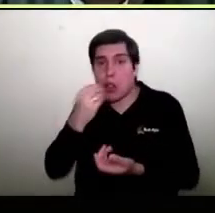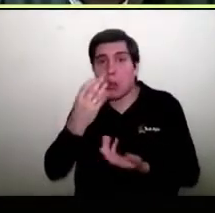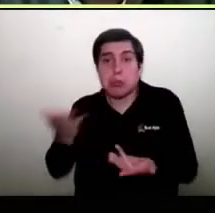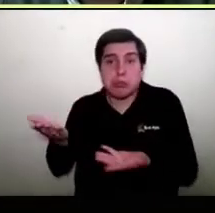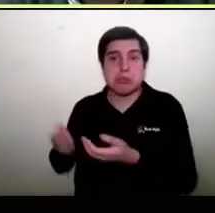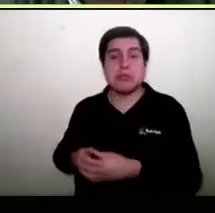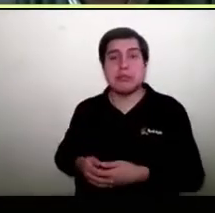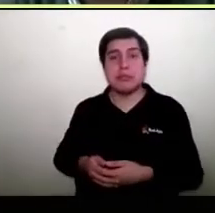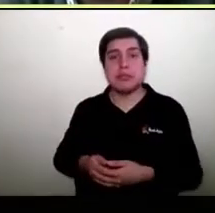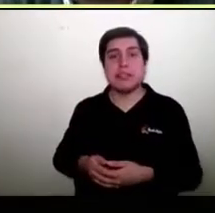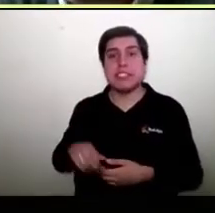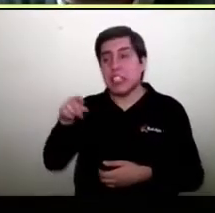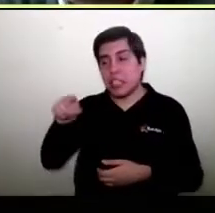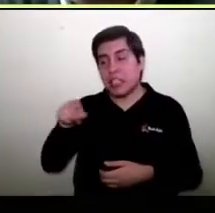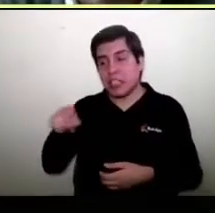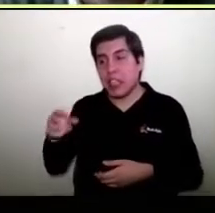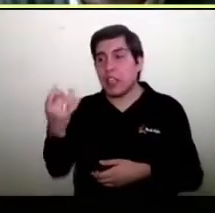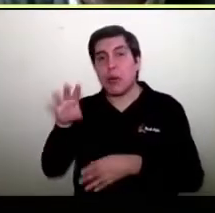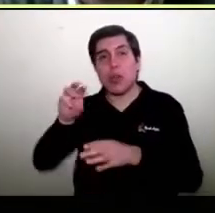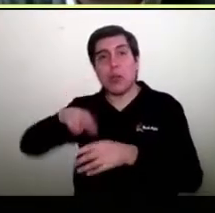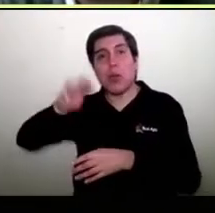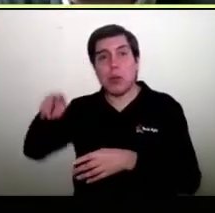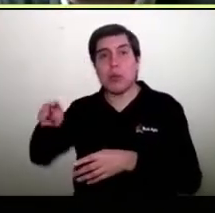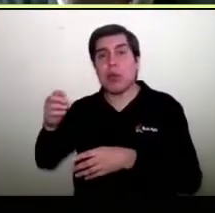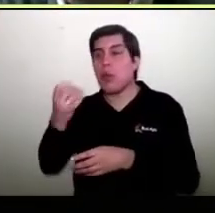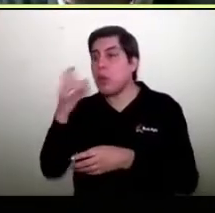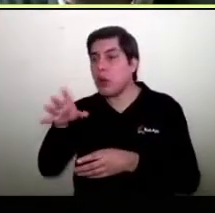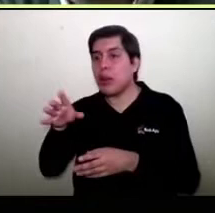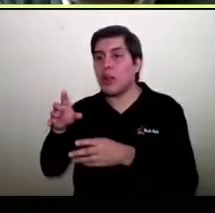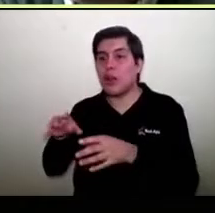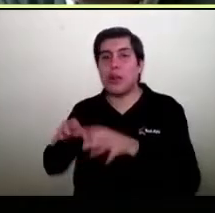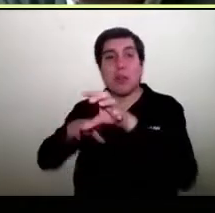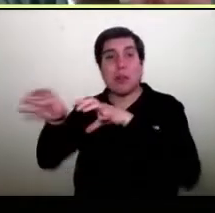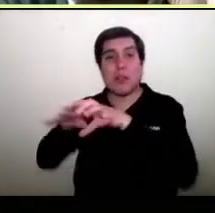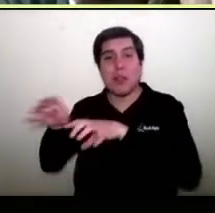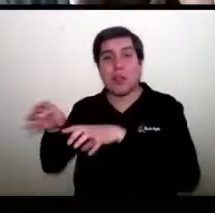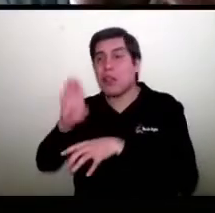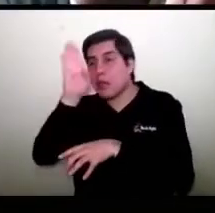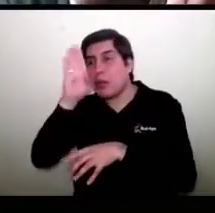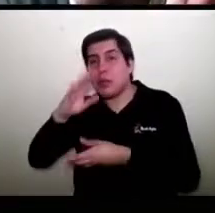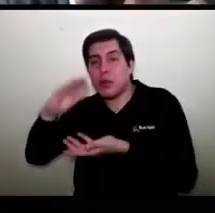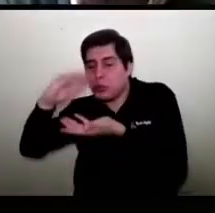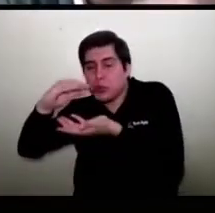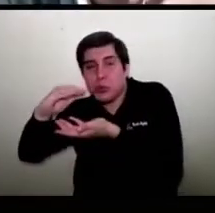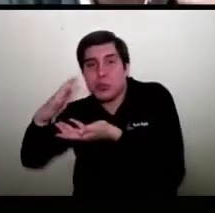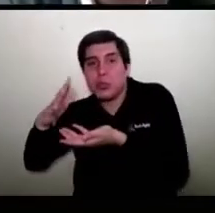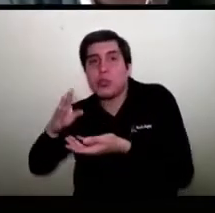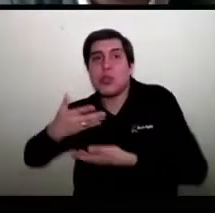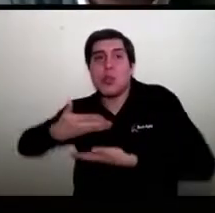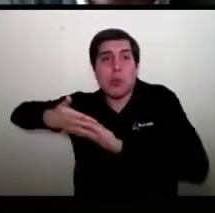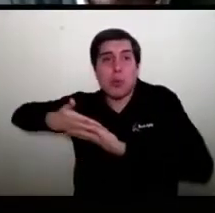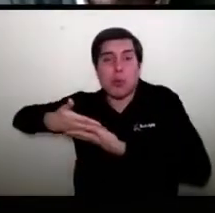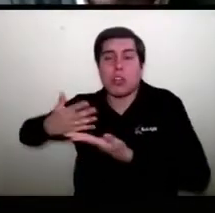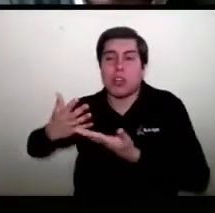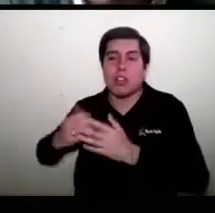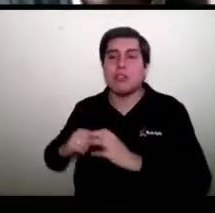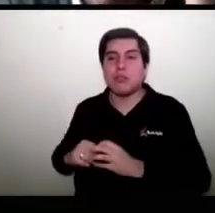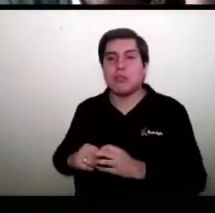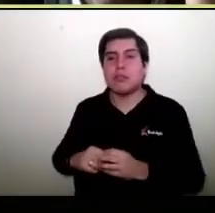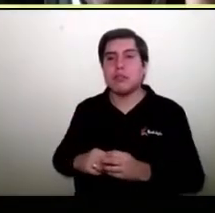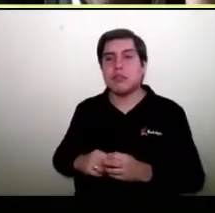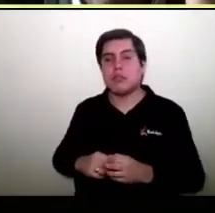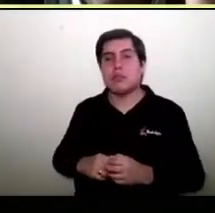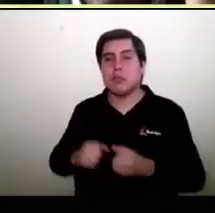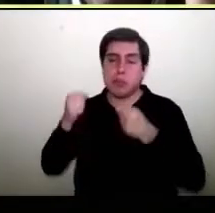donde solamente sea cosas para cachorros, mascotas, y vas a estar más posicionado, pero vas a tener mayor nivel de competencia.